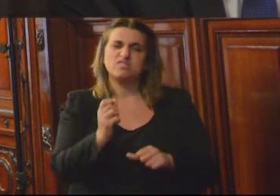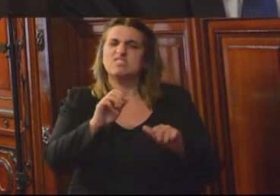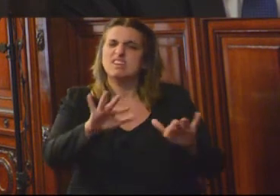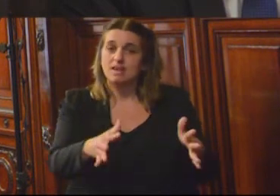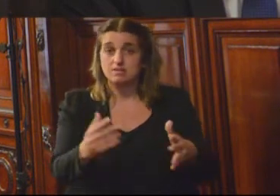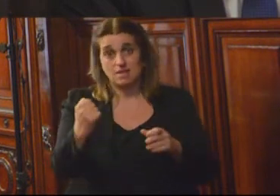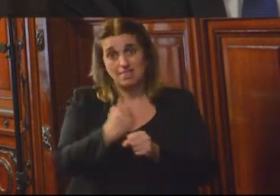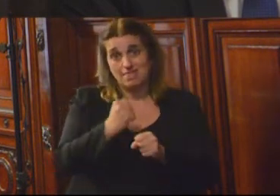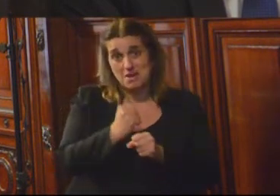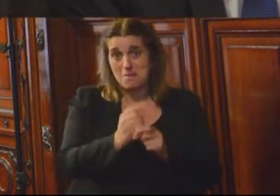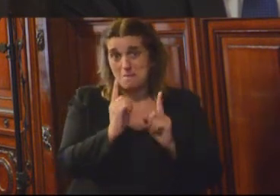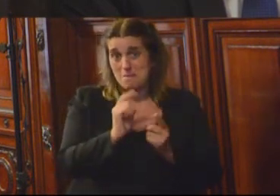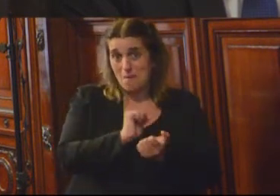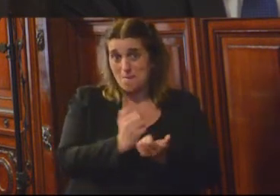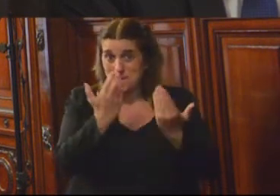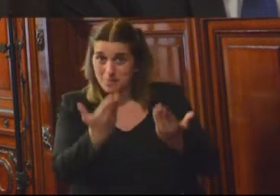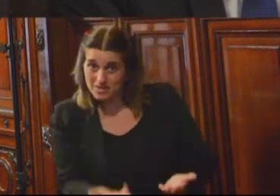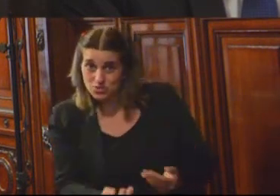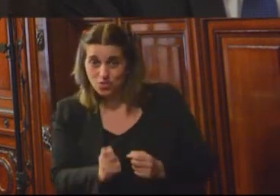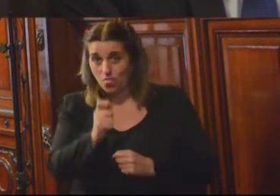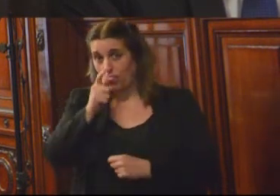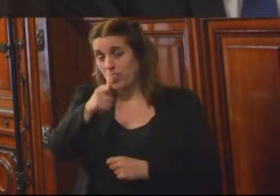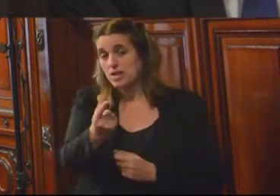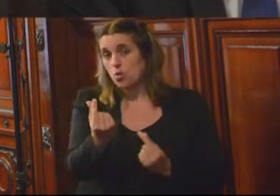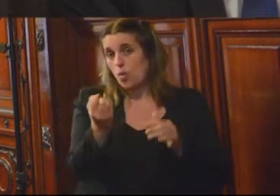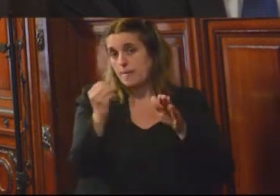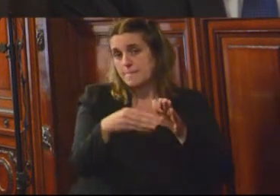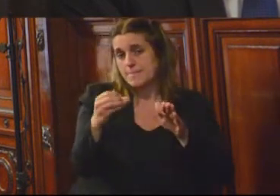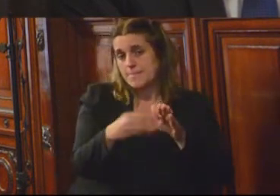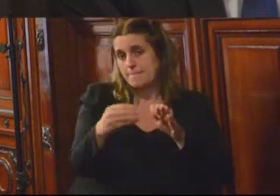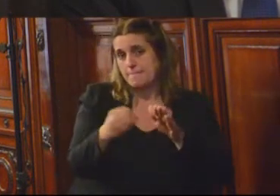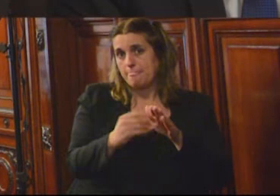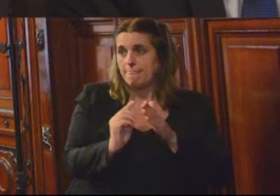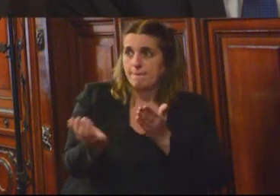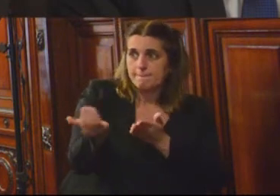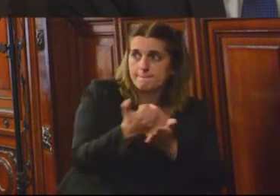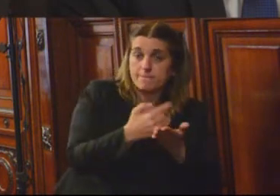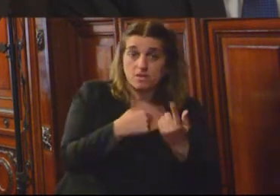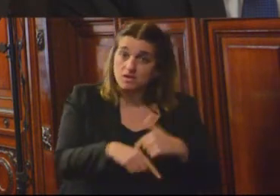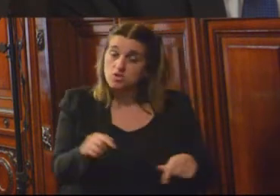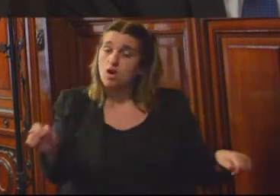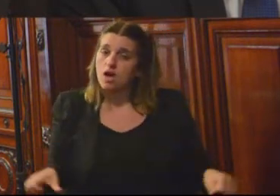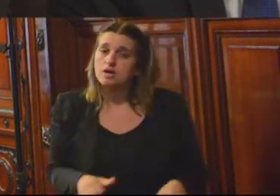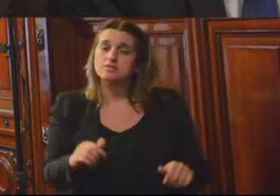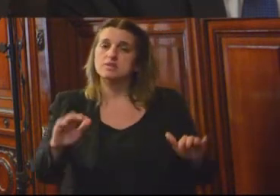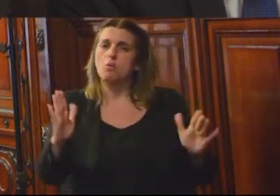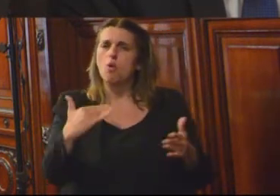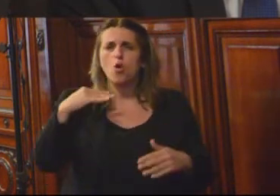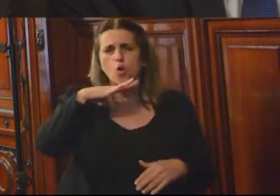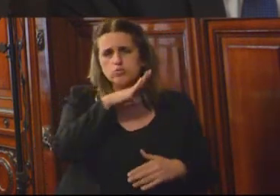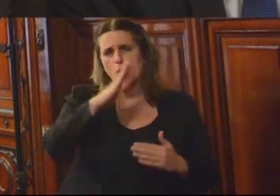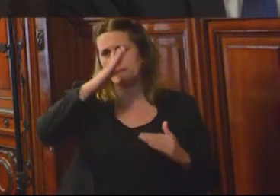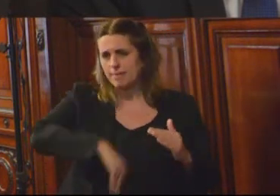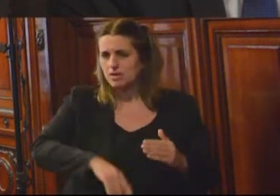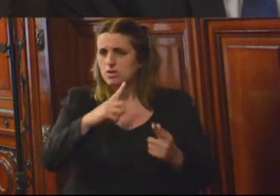trabajo de los internos se deposite directamente en una cuenta bancaria. Esto reduce los índices de corrupción y